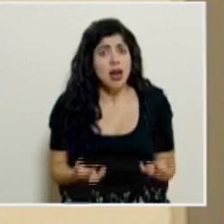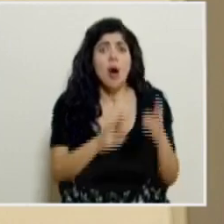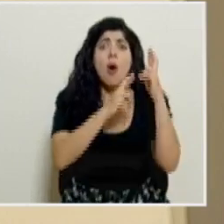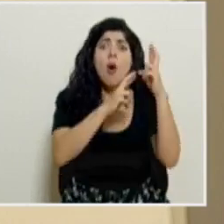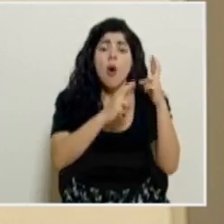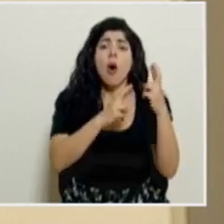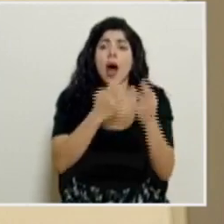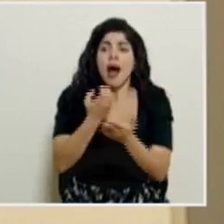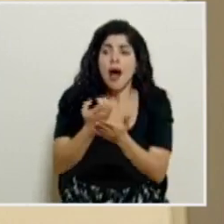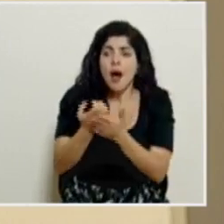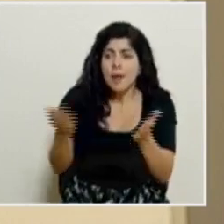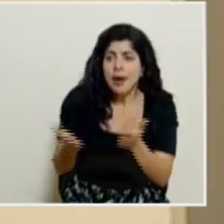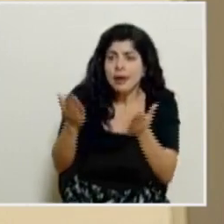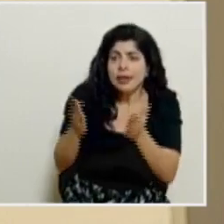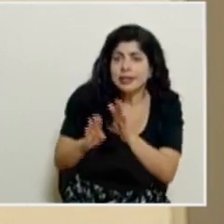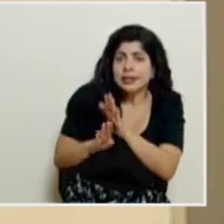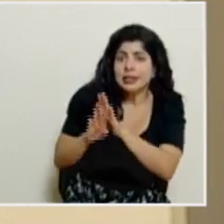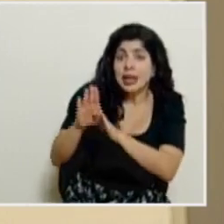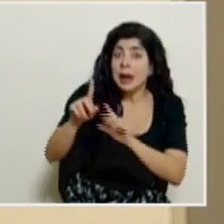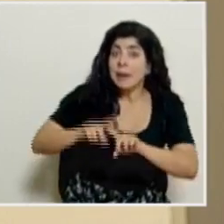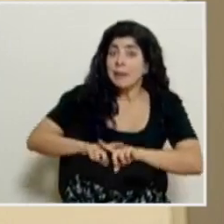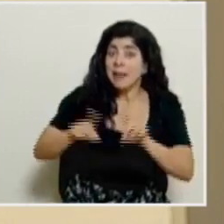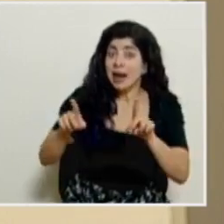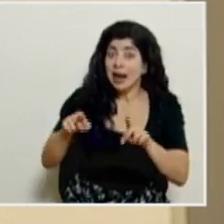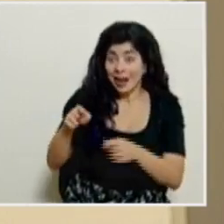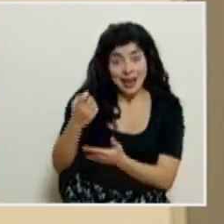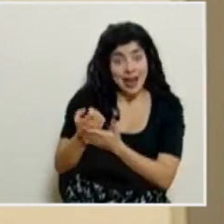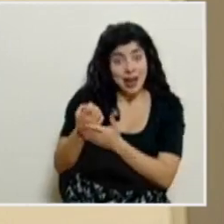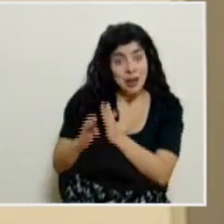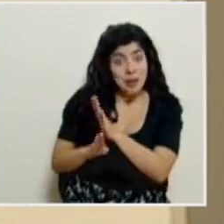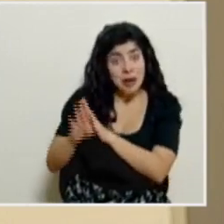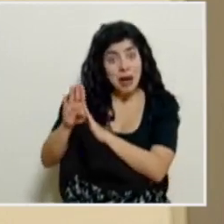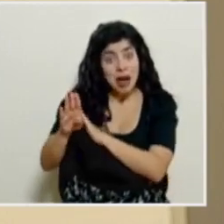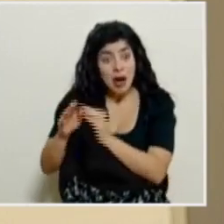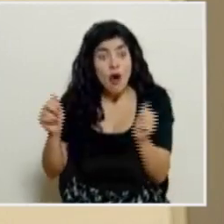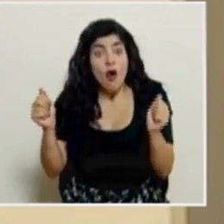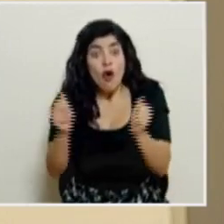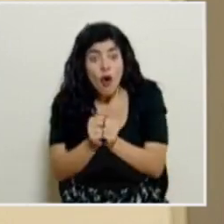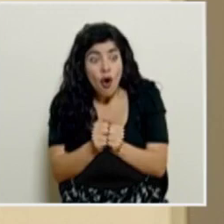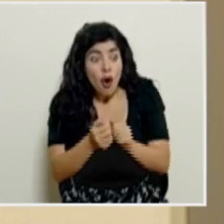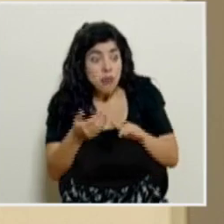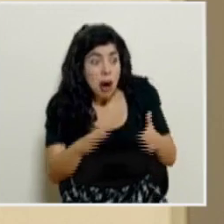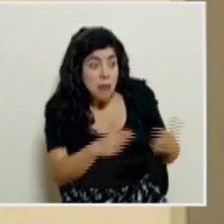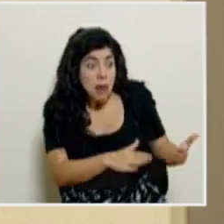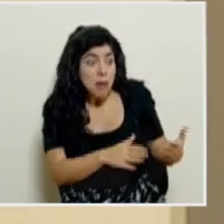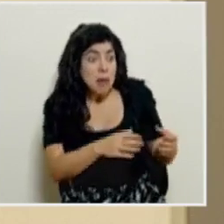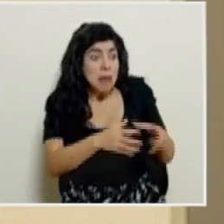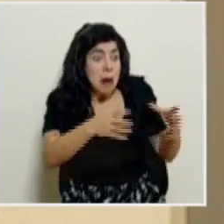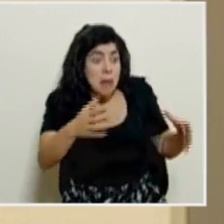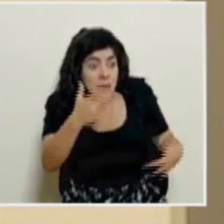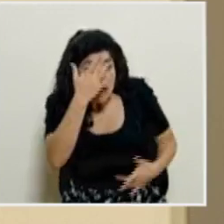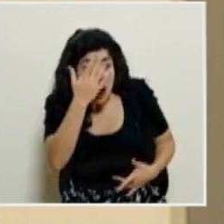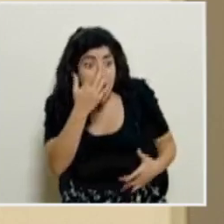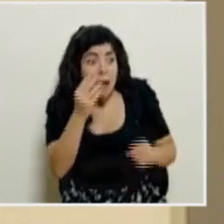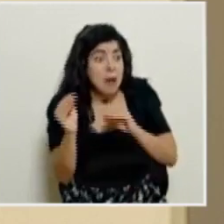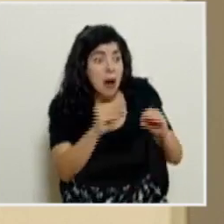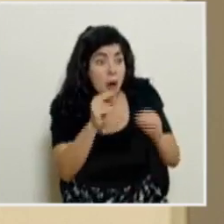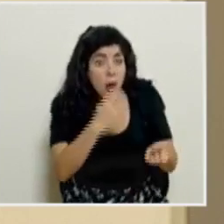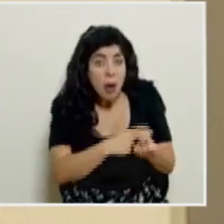siga levantando la economía, pero no a costas de que haya más casos, o más fallecimientos, o más internamientos.